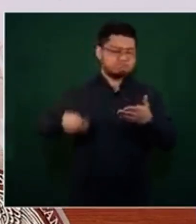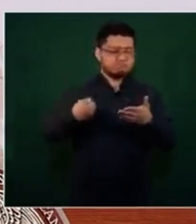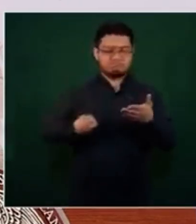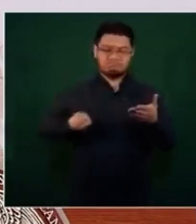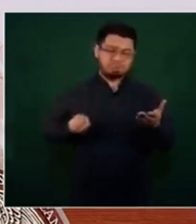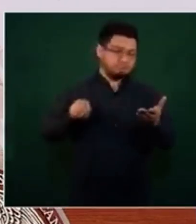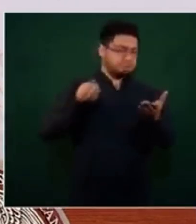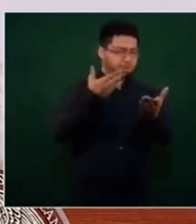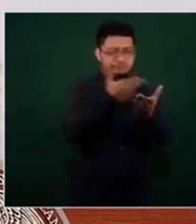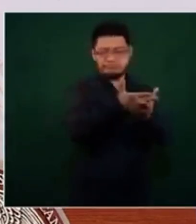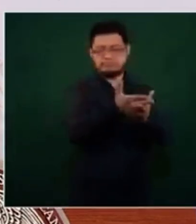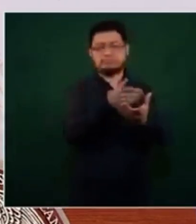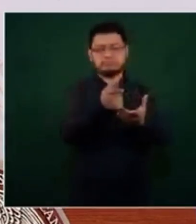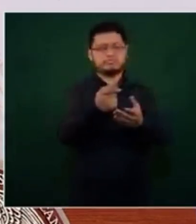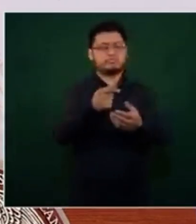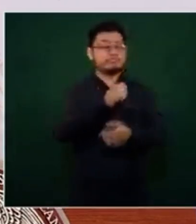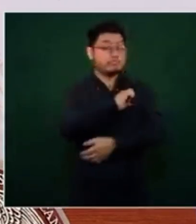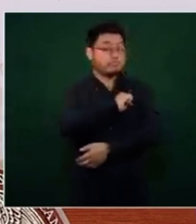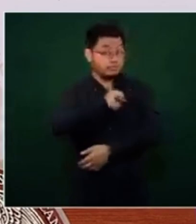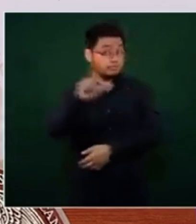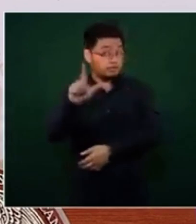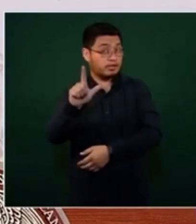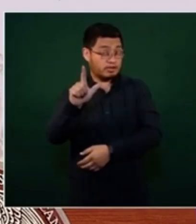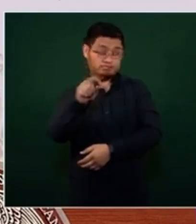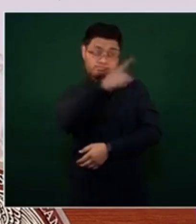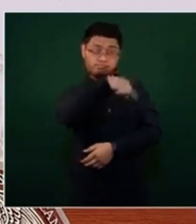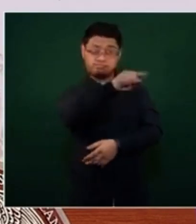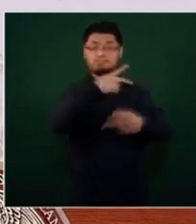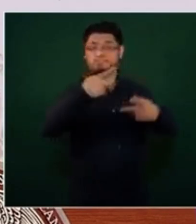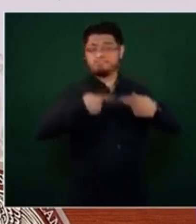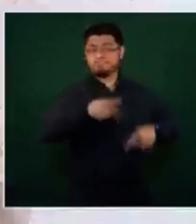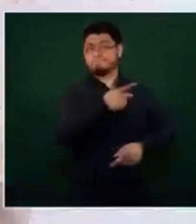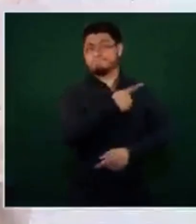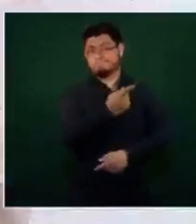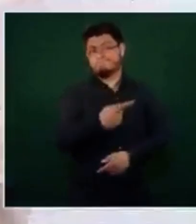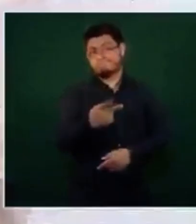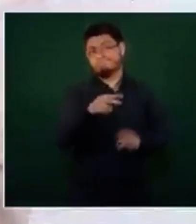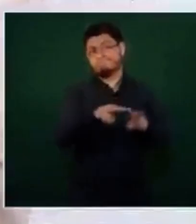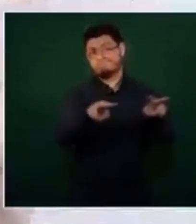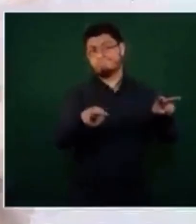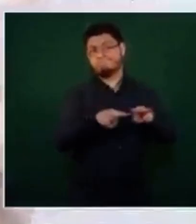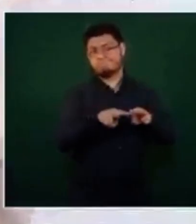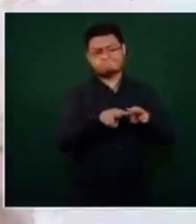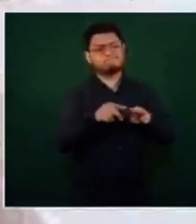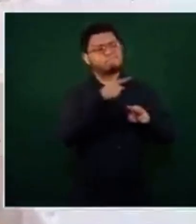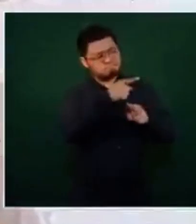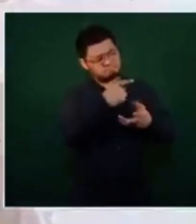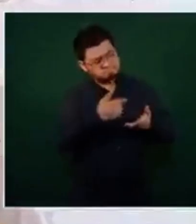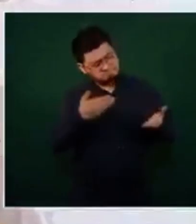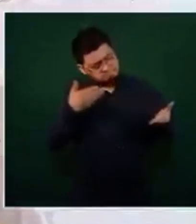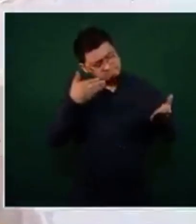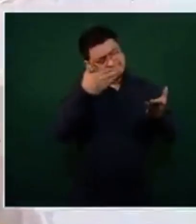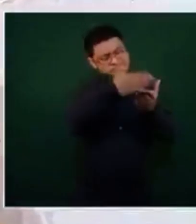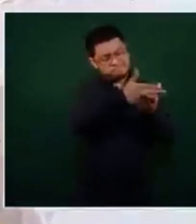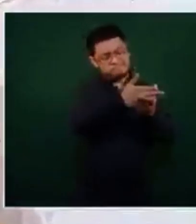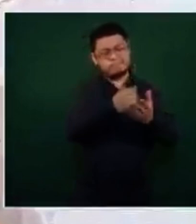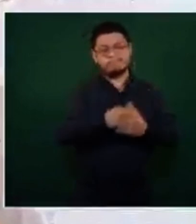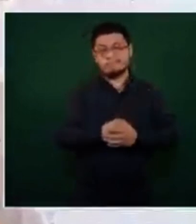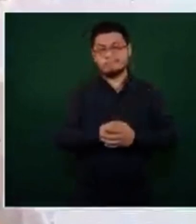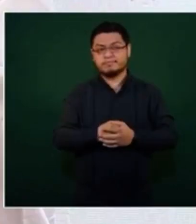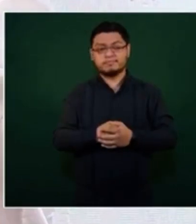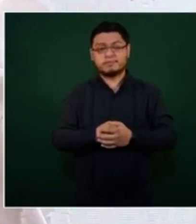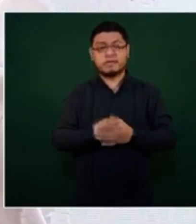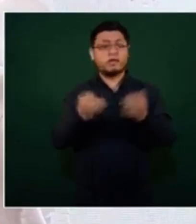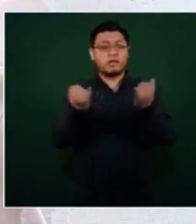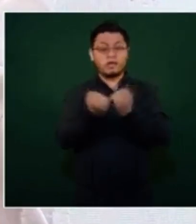especialmente empezando por las personas más pobres, más vulnerables. También tenemos que completar la vacunación